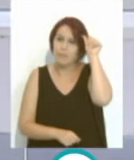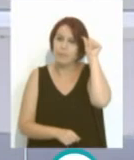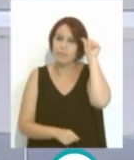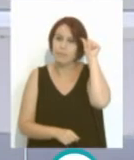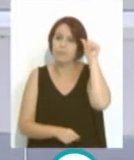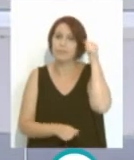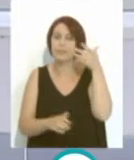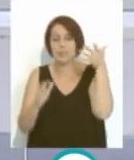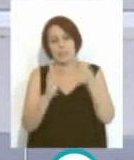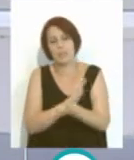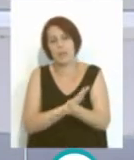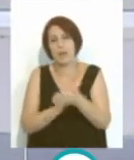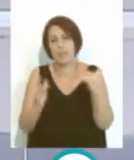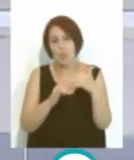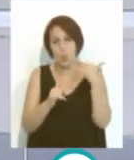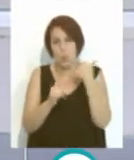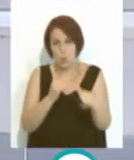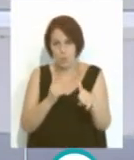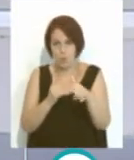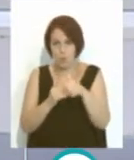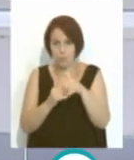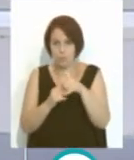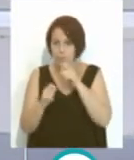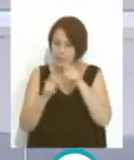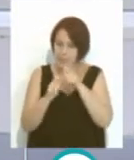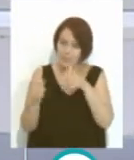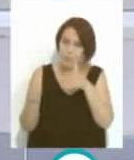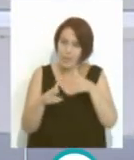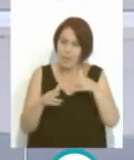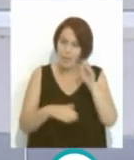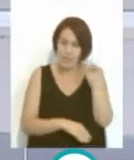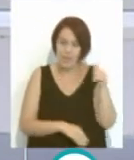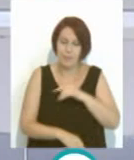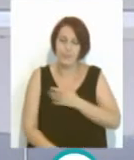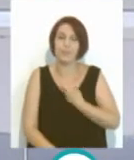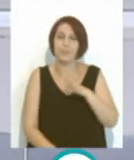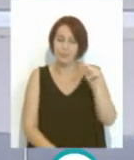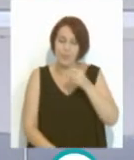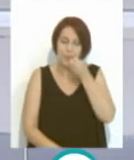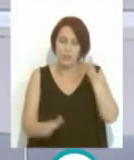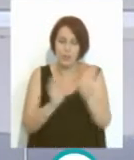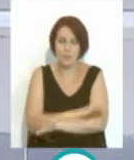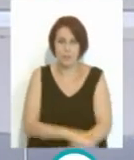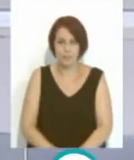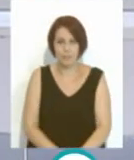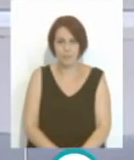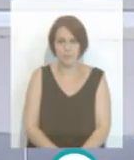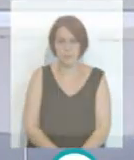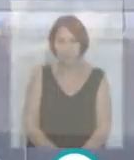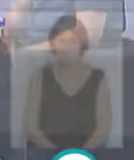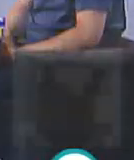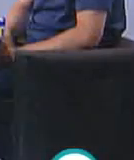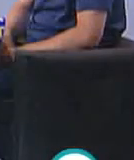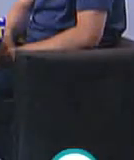con lo cual en ese último partido, rueda de prensa y despedida de la temporada. Hasta luego, que nos pasen una muy buena noche. ¡Gracias!